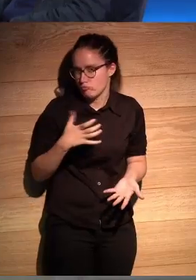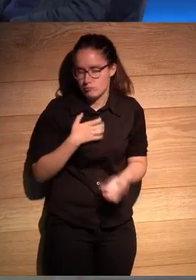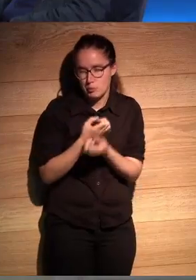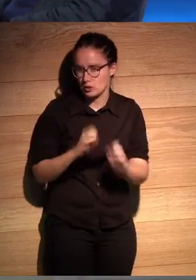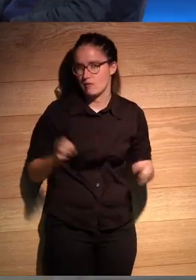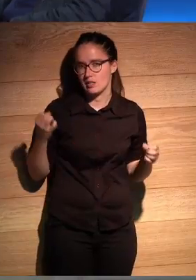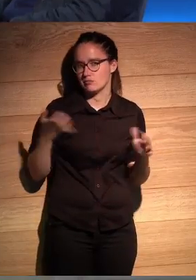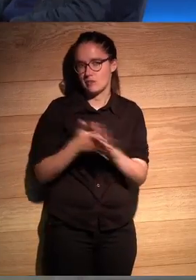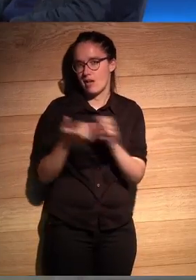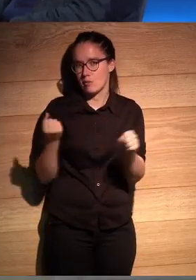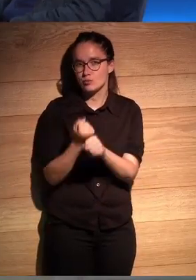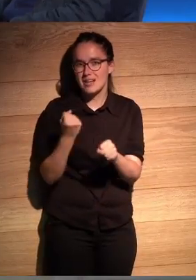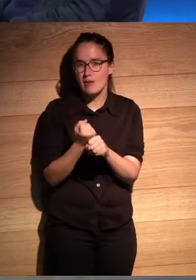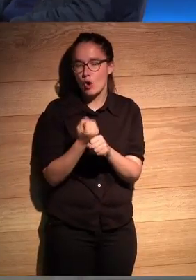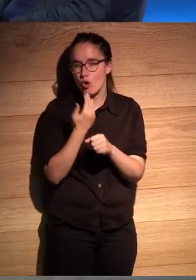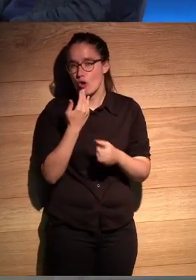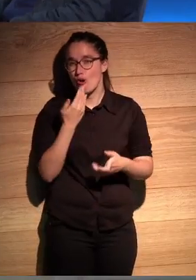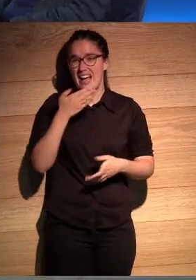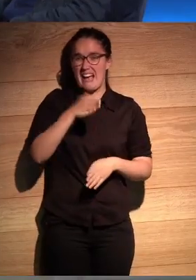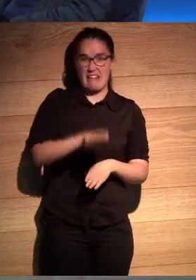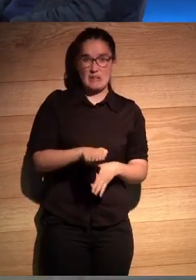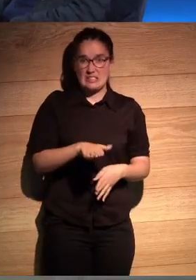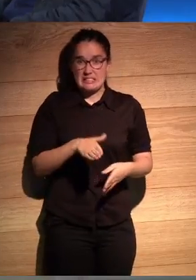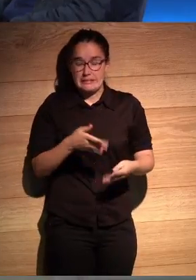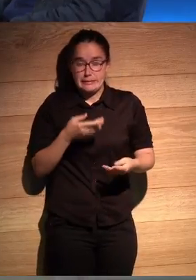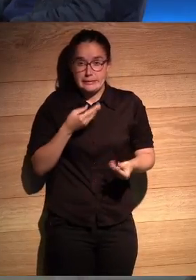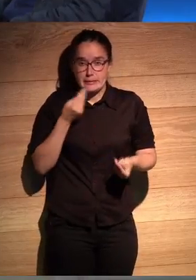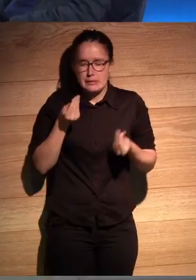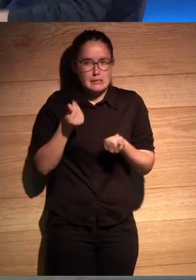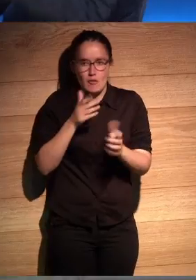es un trabajo no sé si llamarlo cadáver porque me suena fatal pero